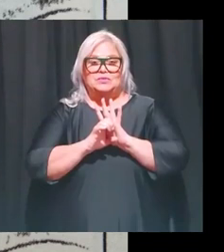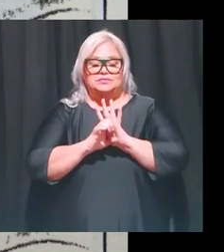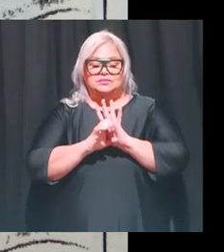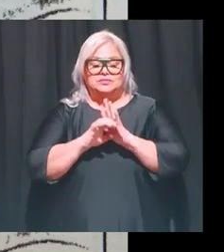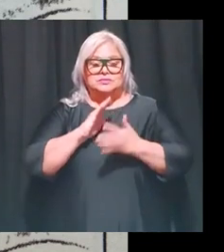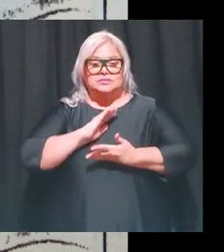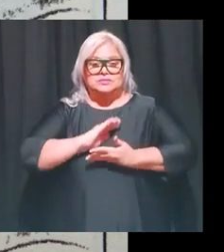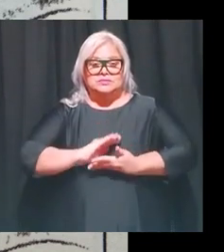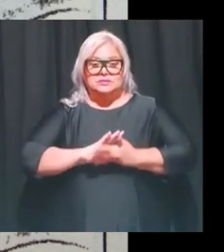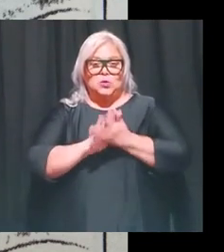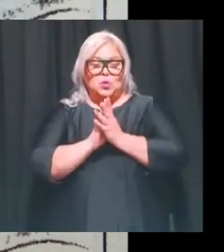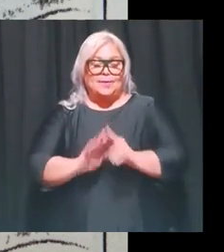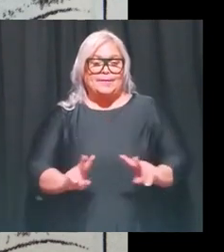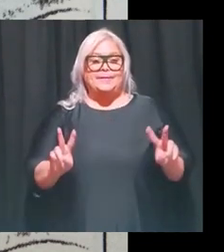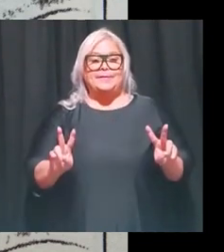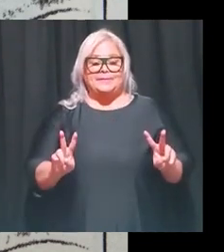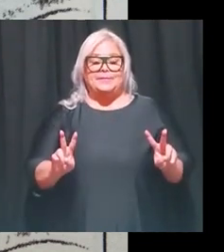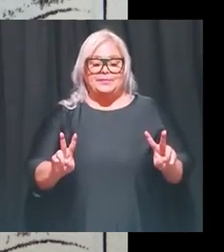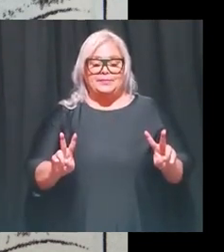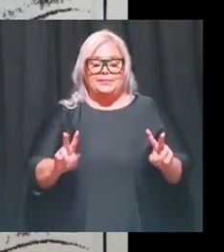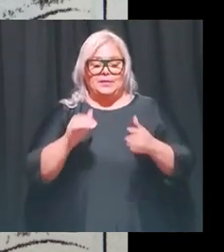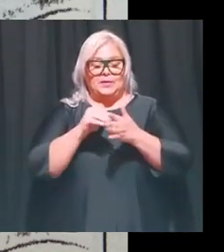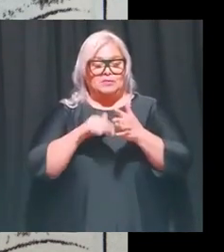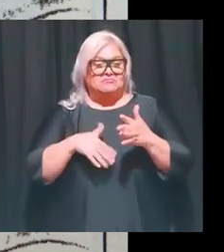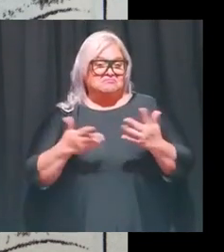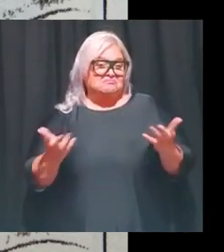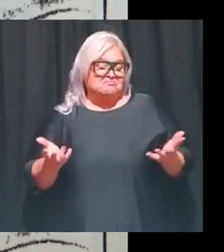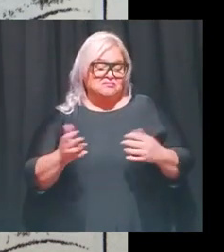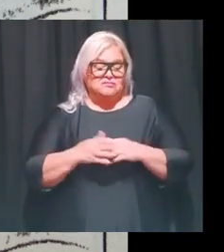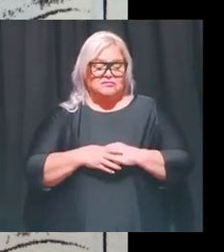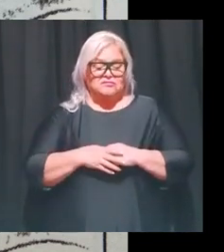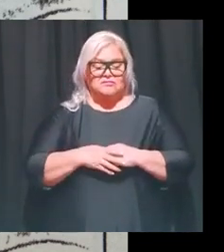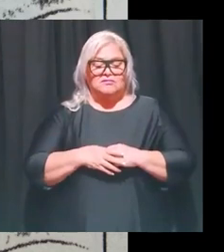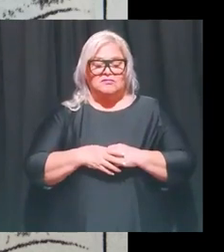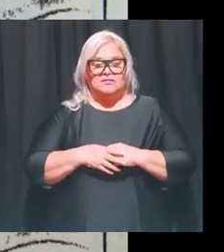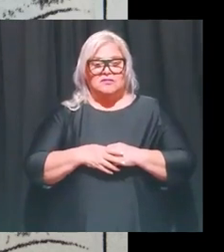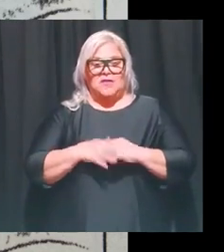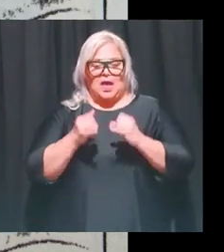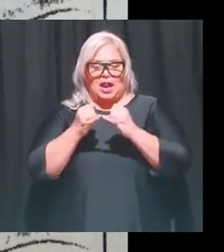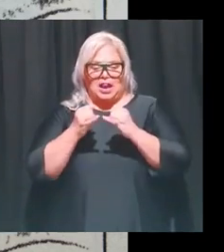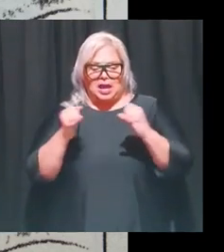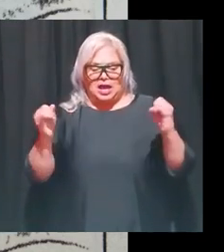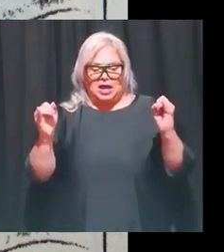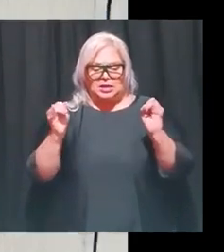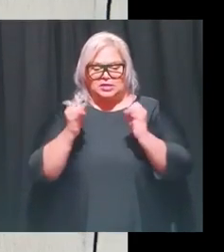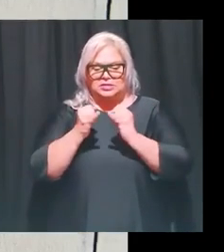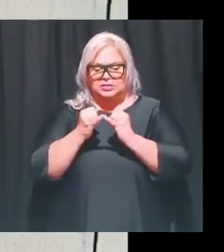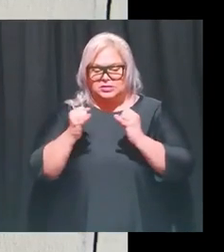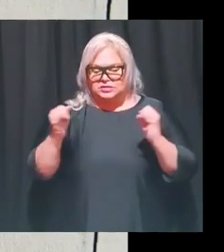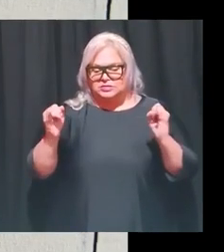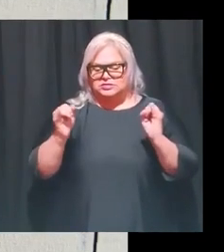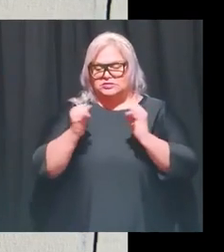tranquilidad o paz en donde los estudiantes tendían a ser como líneas horizontales o